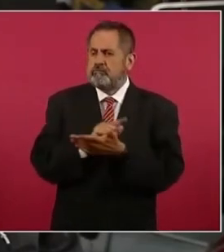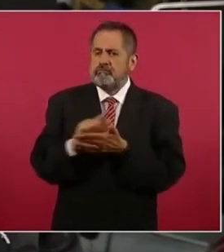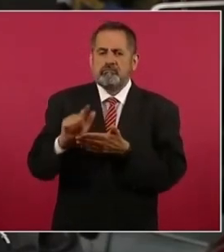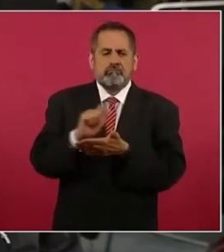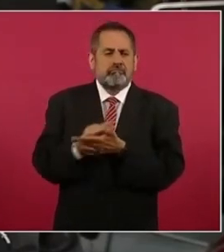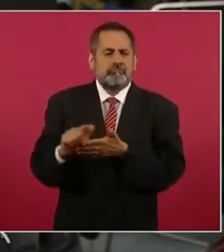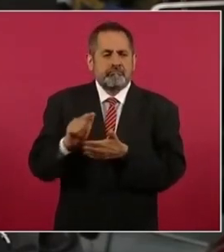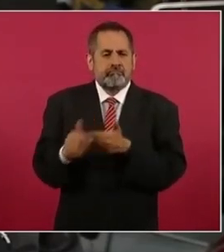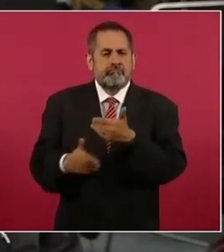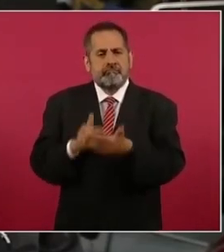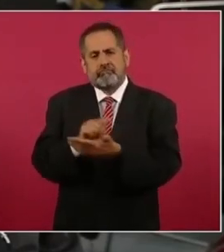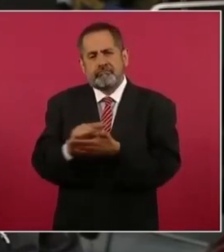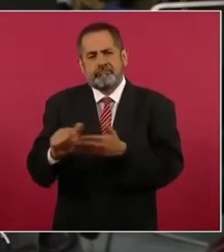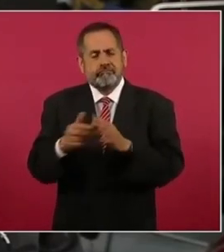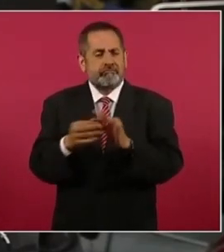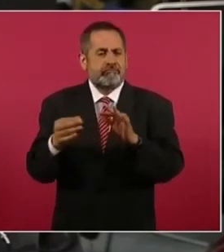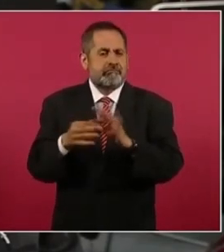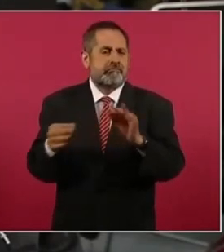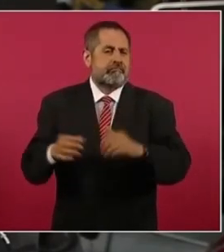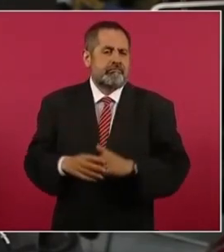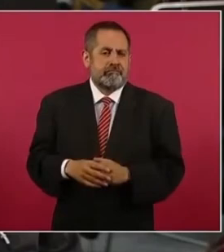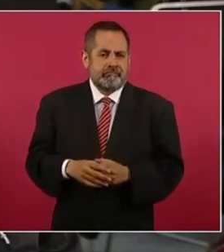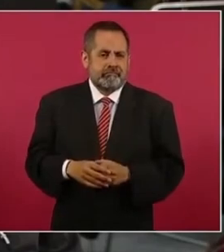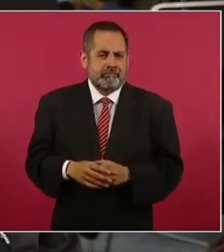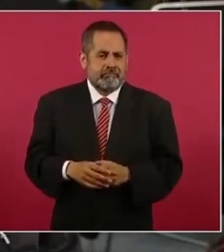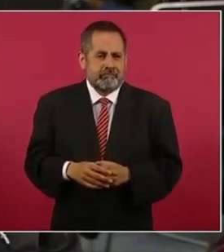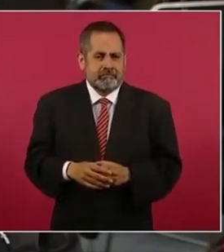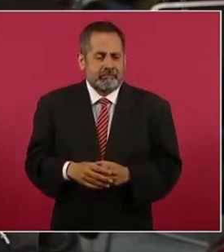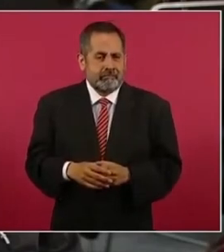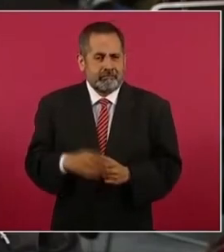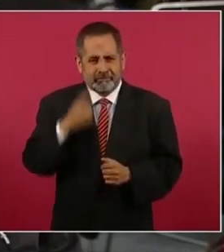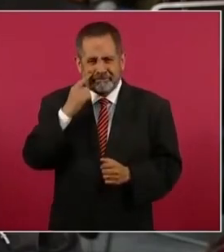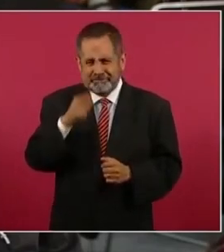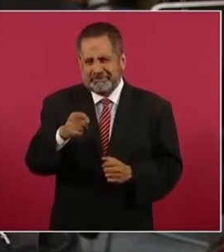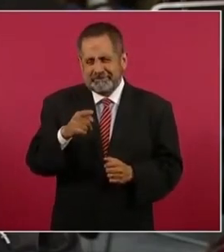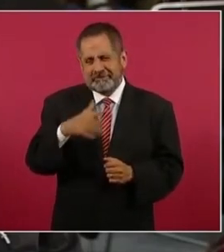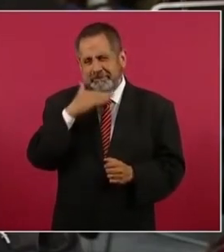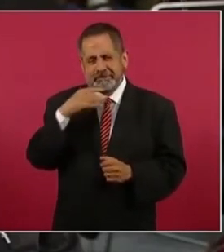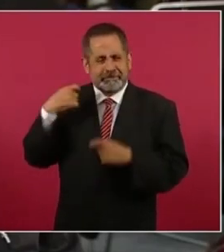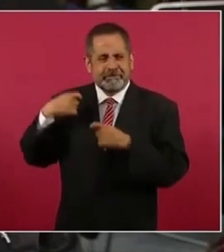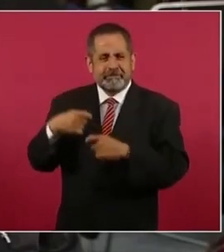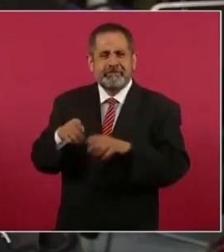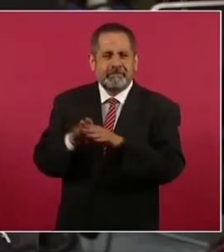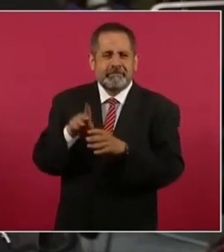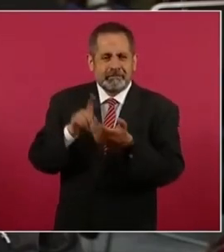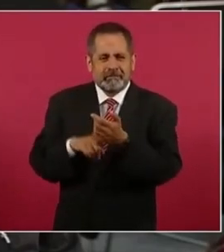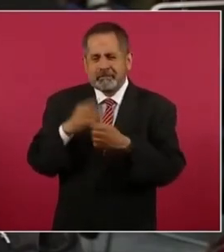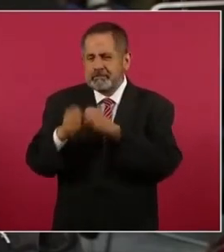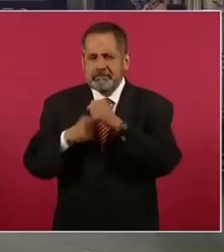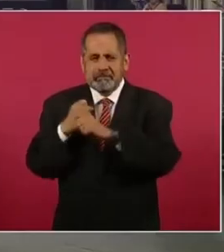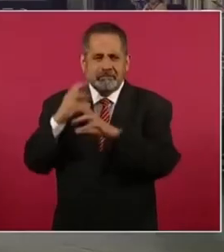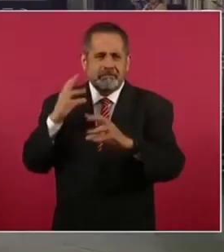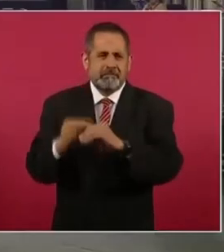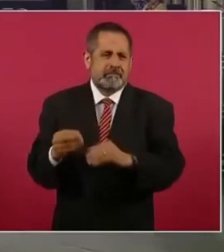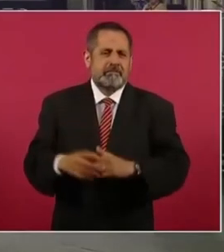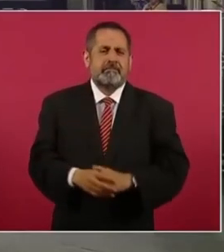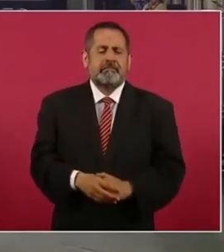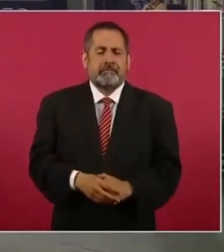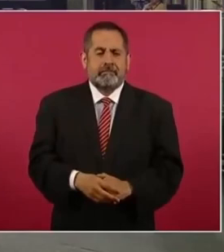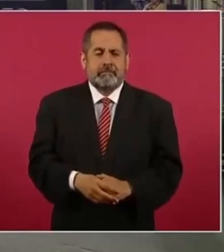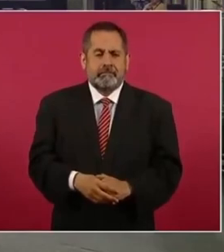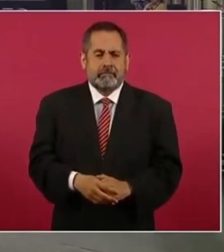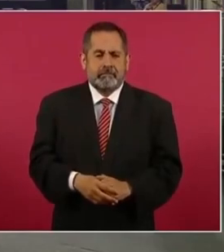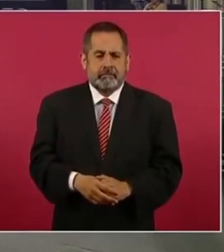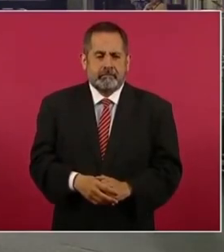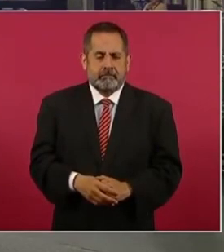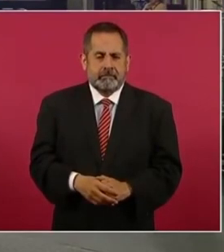limpiando pues de esta, digamos, este lastre que llevamos por tantos años? Pues ya se